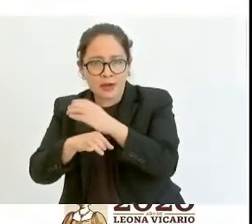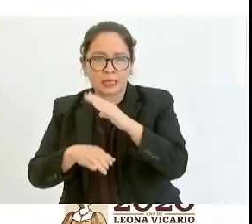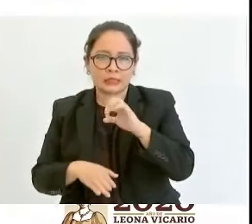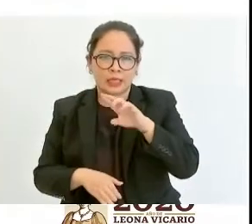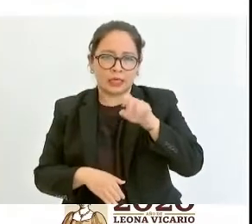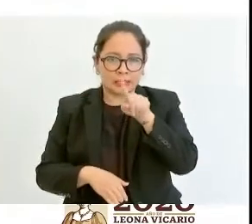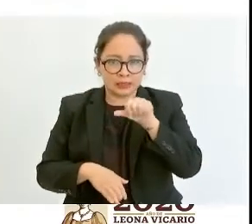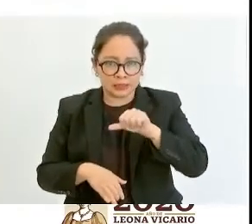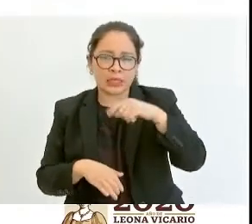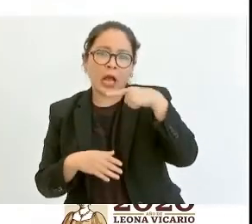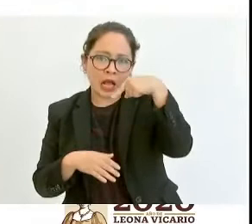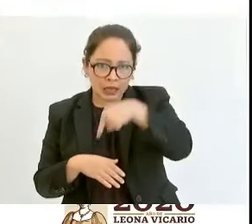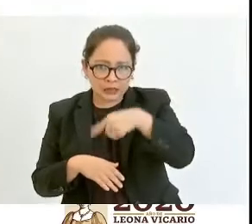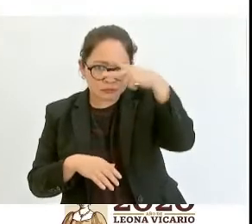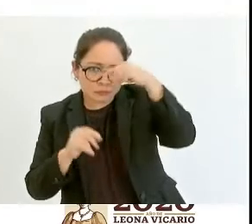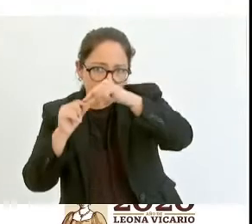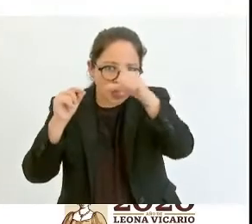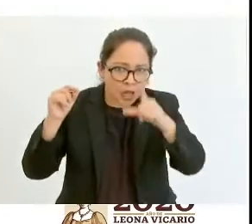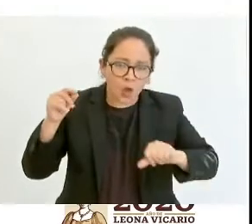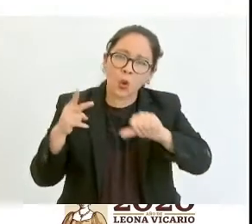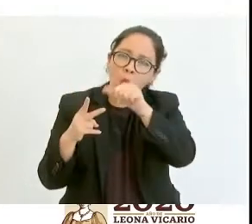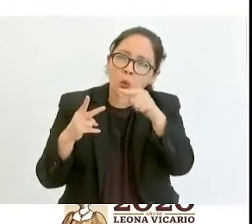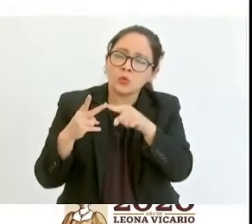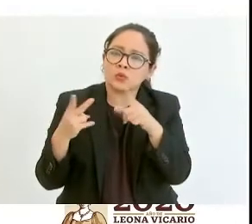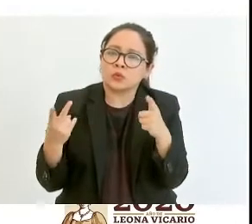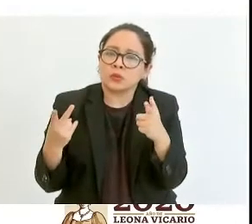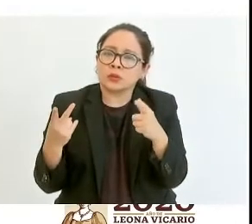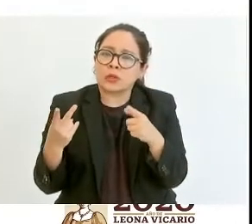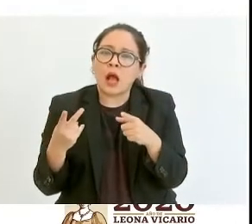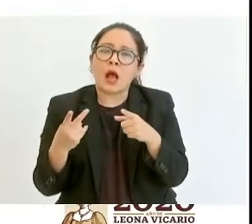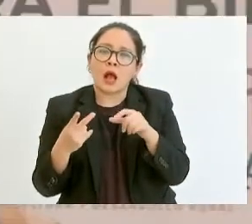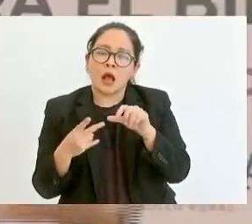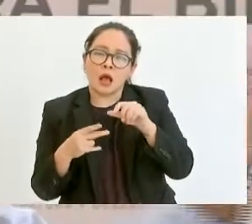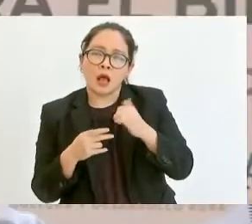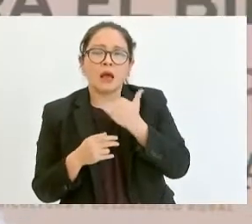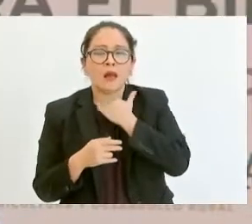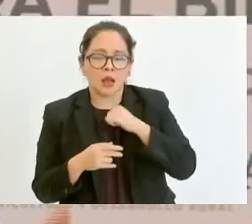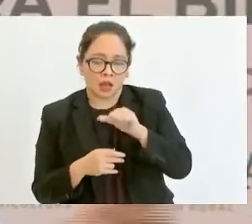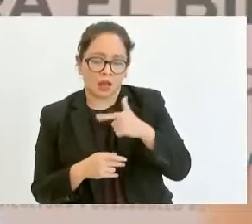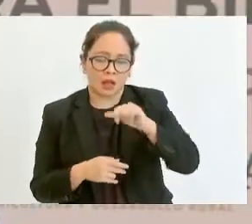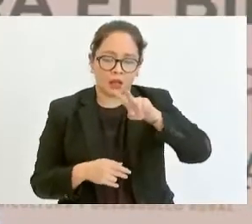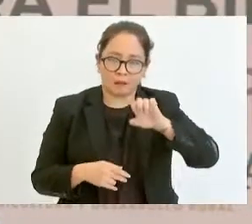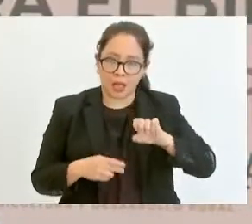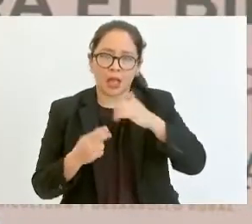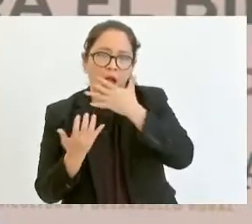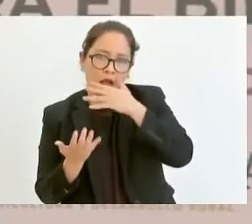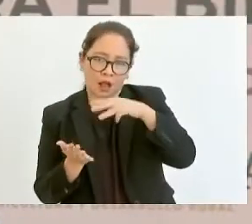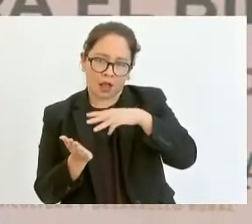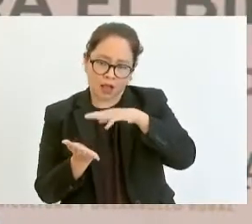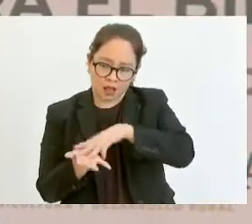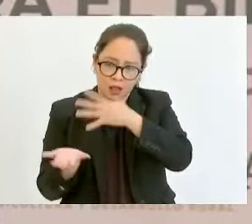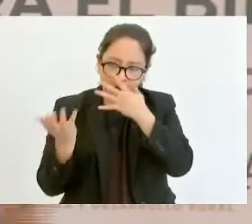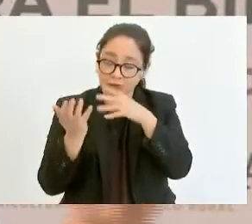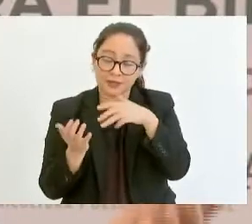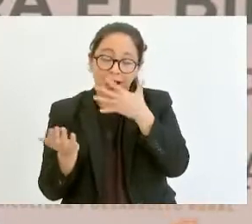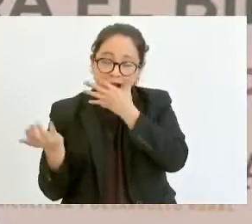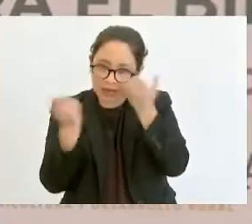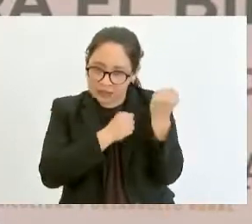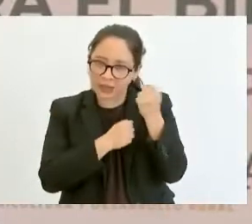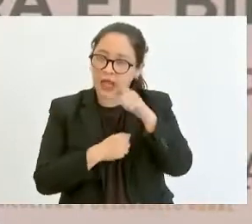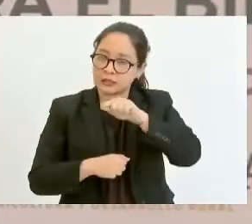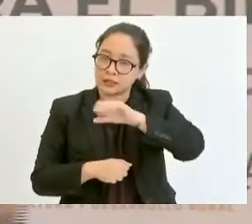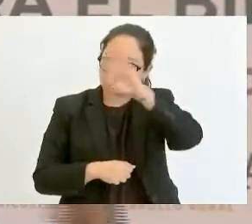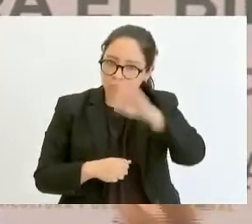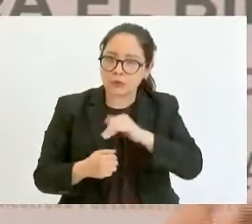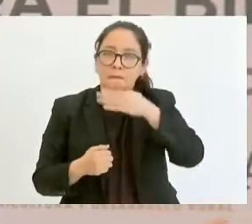de este país, el agave que se hace tequila y se exporta, la caña de azúcar, 70%, 60%